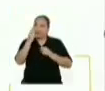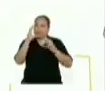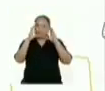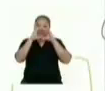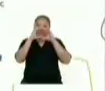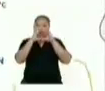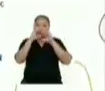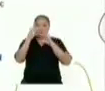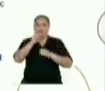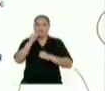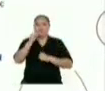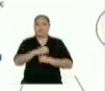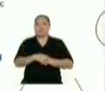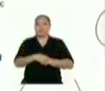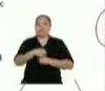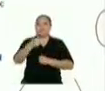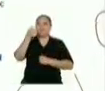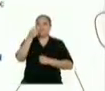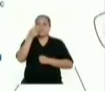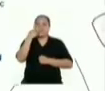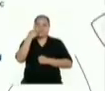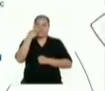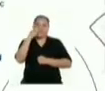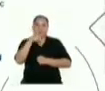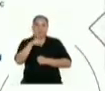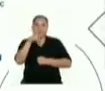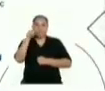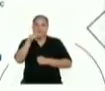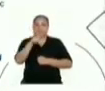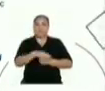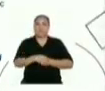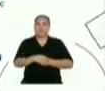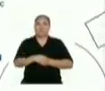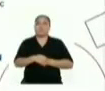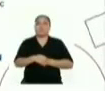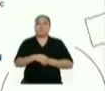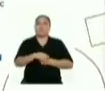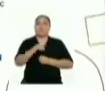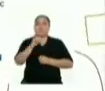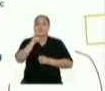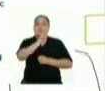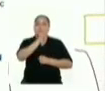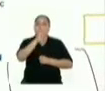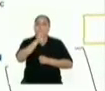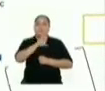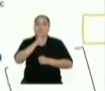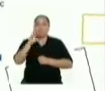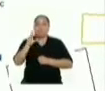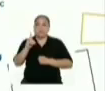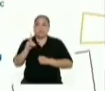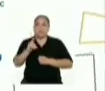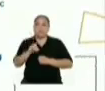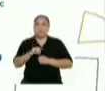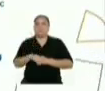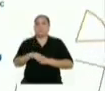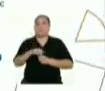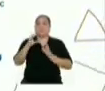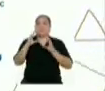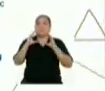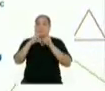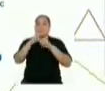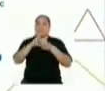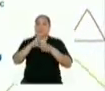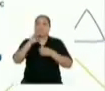por aquí. ¡Claro! ¡Buen ojo! Ahí están el cuadrado ABCD, el cuadrado